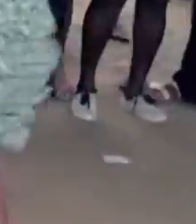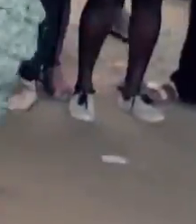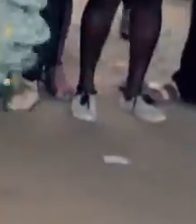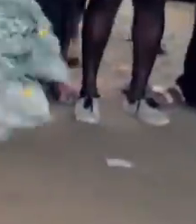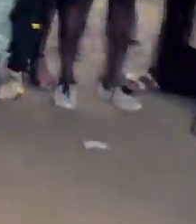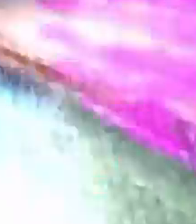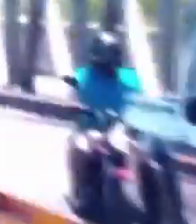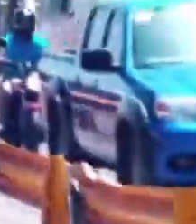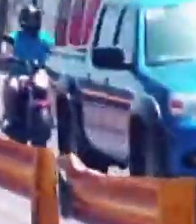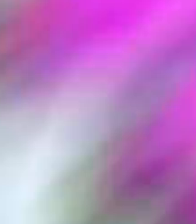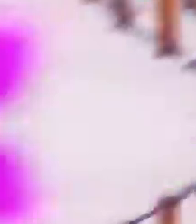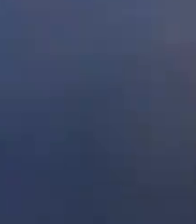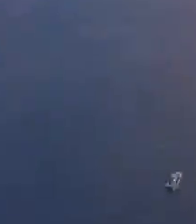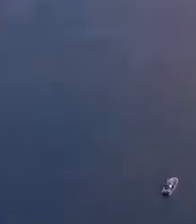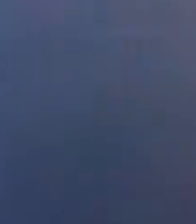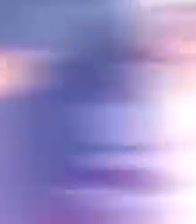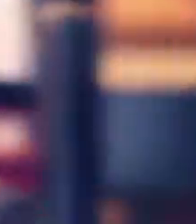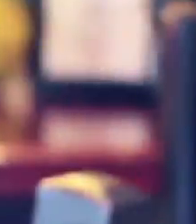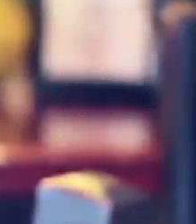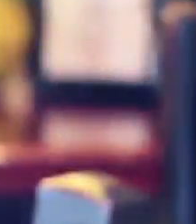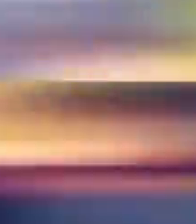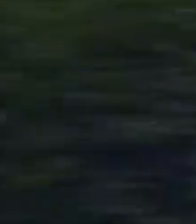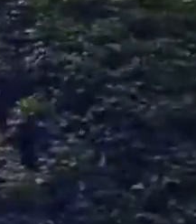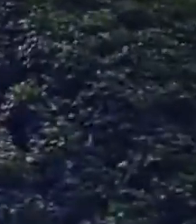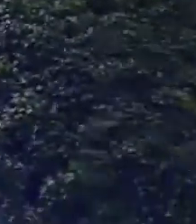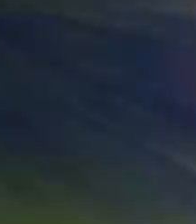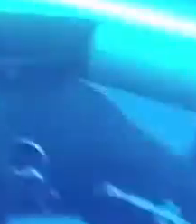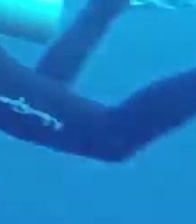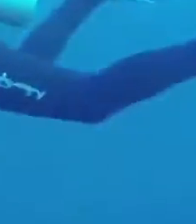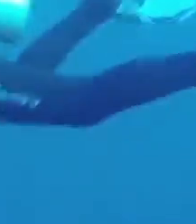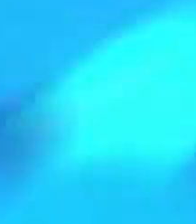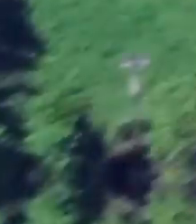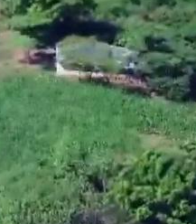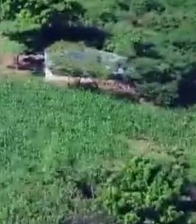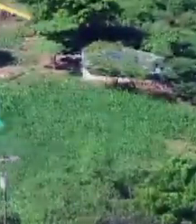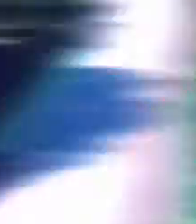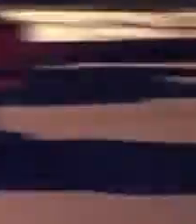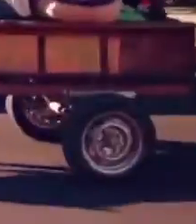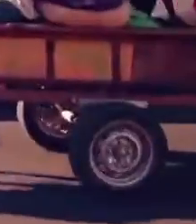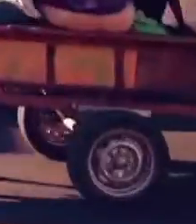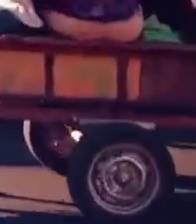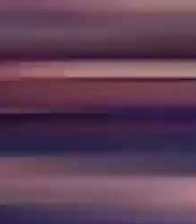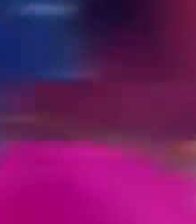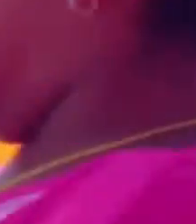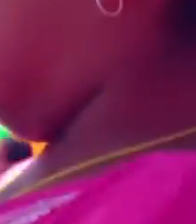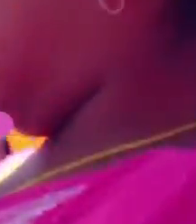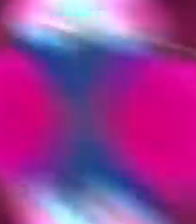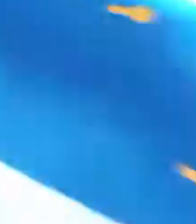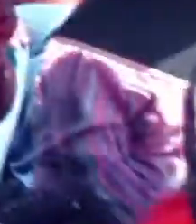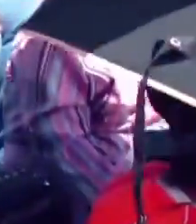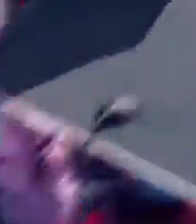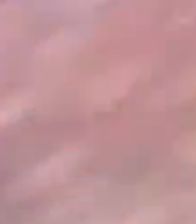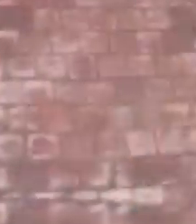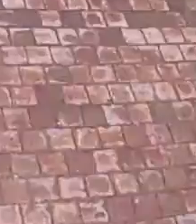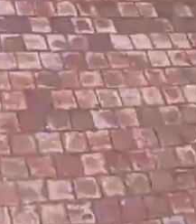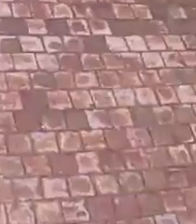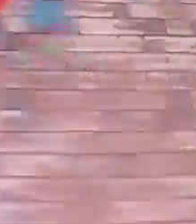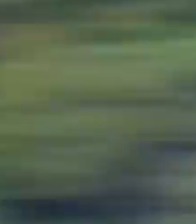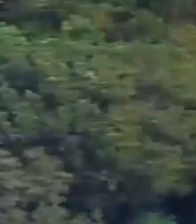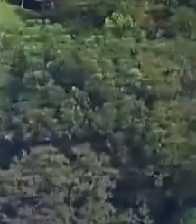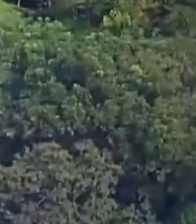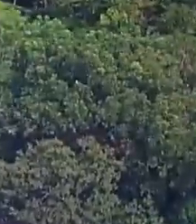y que nos identifica. Son tantas cosas buenas las que caracterizan a nuestra Honduras y que nosotros como